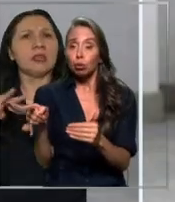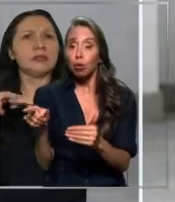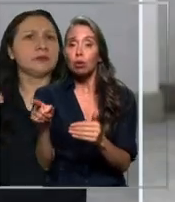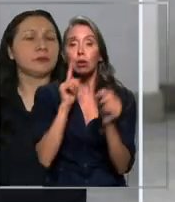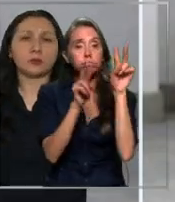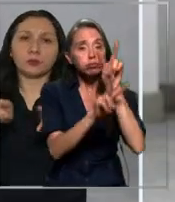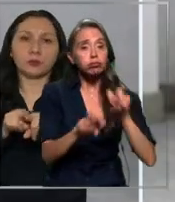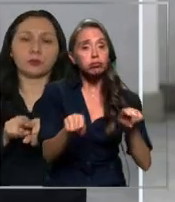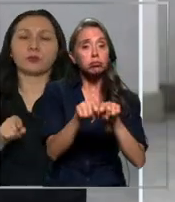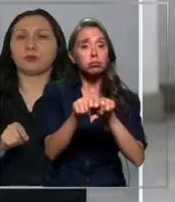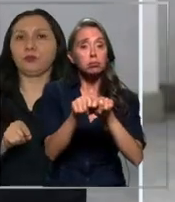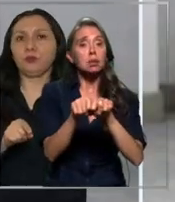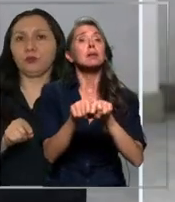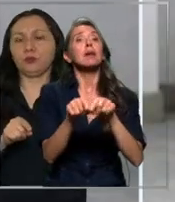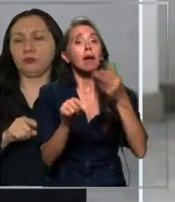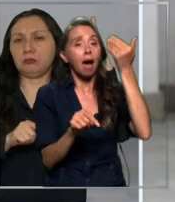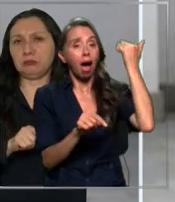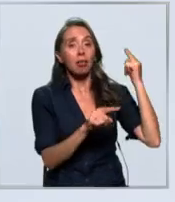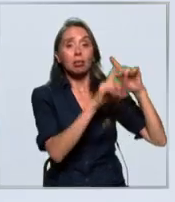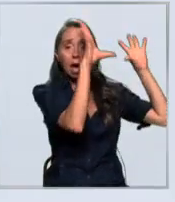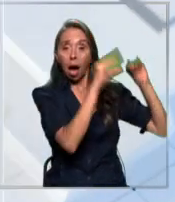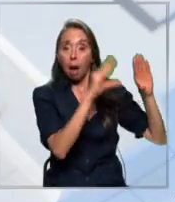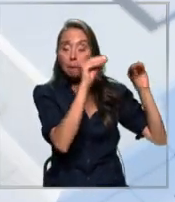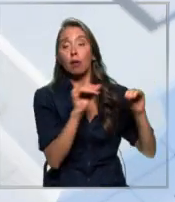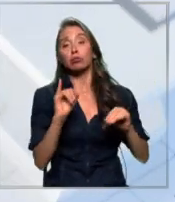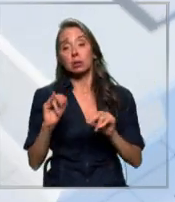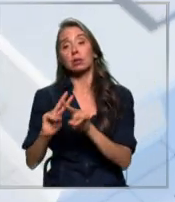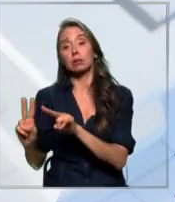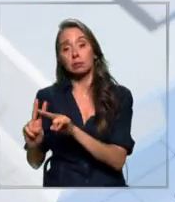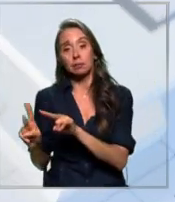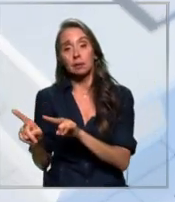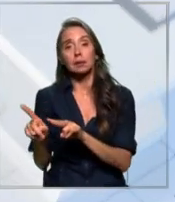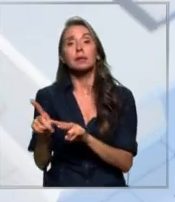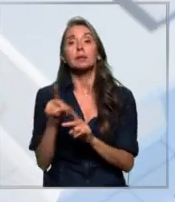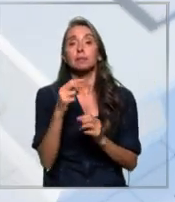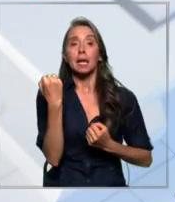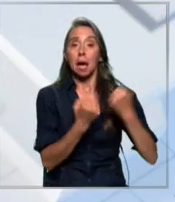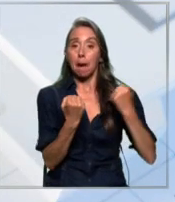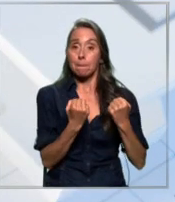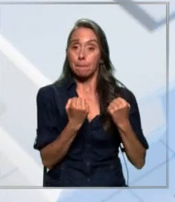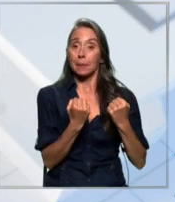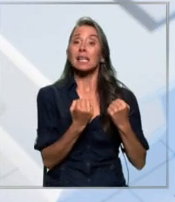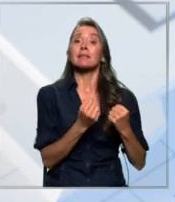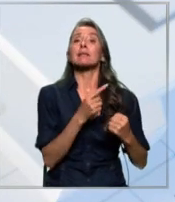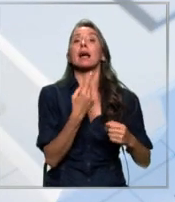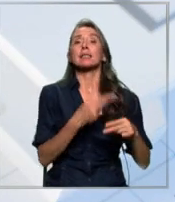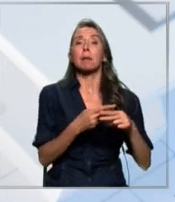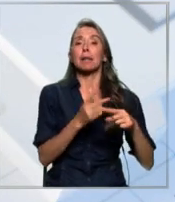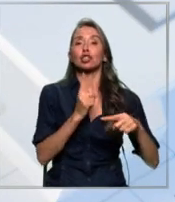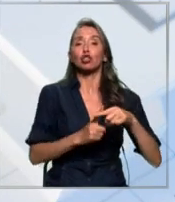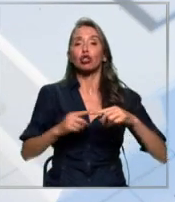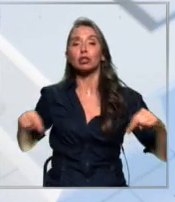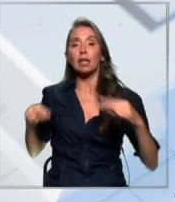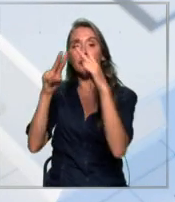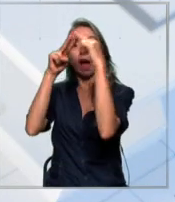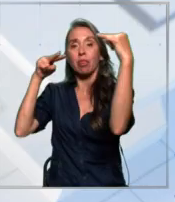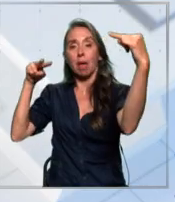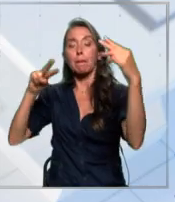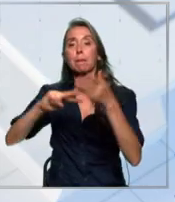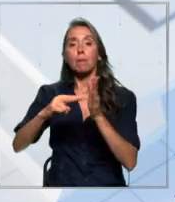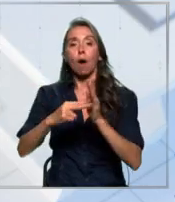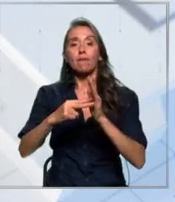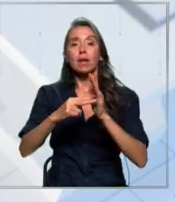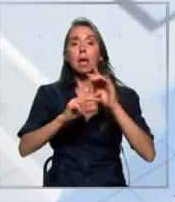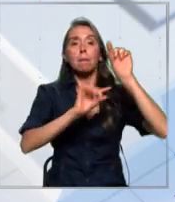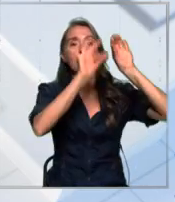investigar igual como se ha hecho en las otras ocasiones. Según la Sociedad Transmisora Metropolitana, todo fue un inconveniente técnico en una celda de los